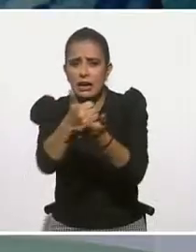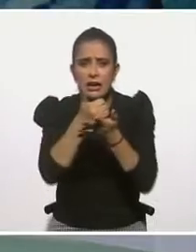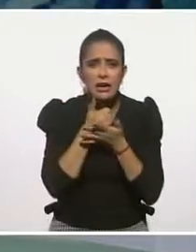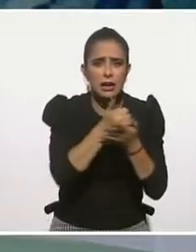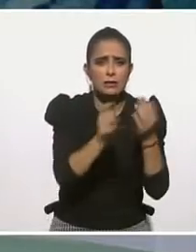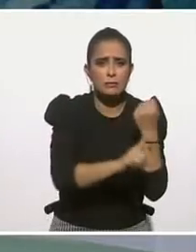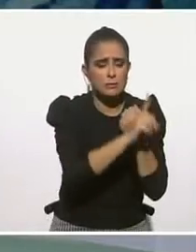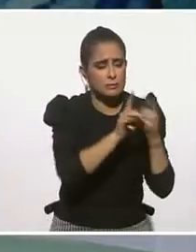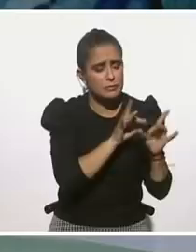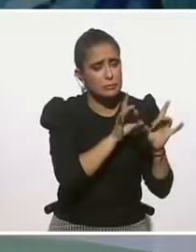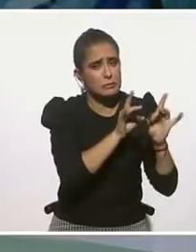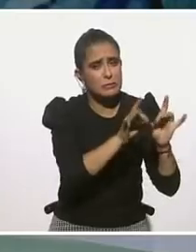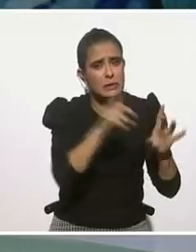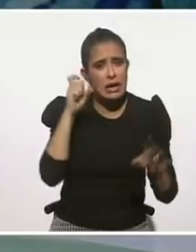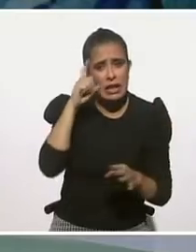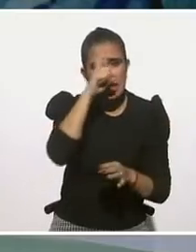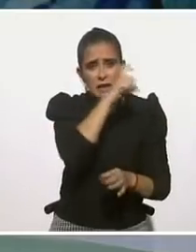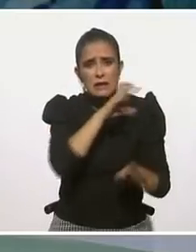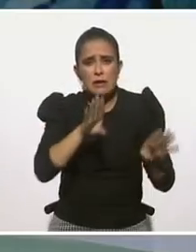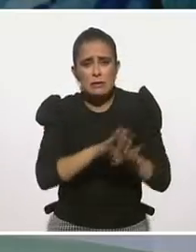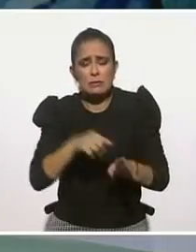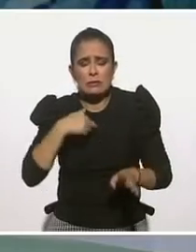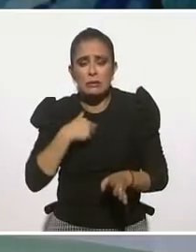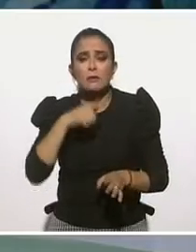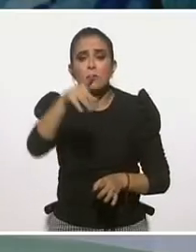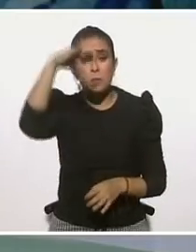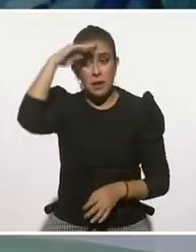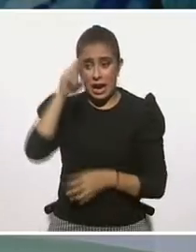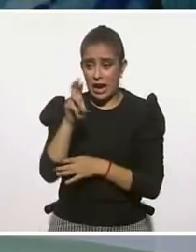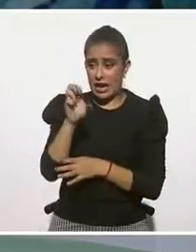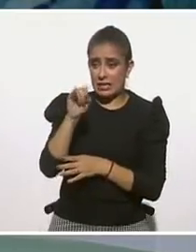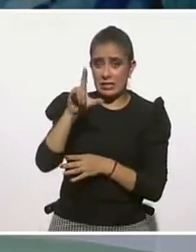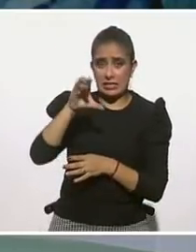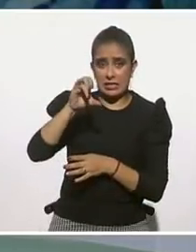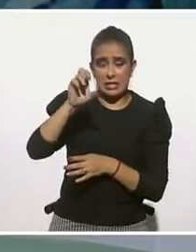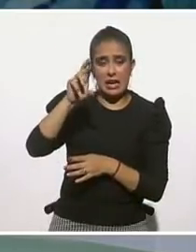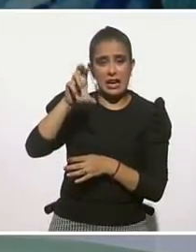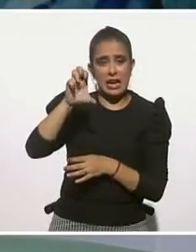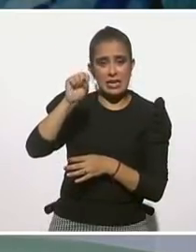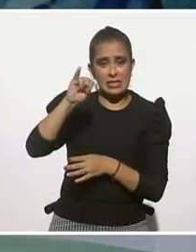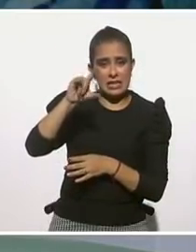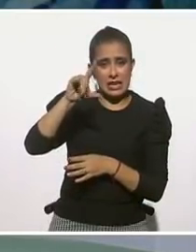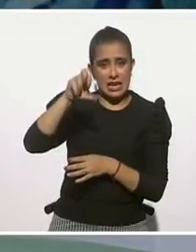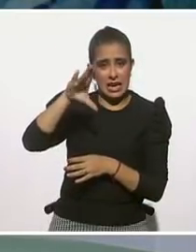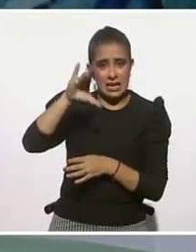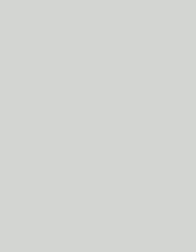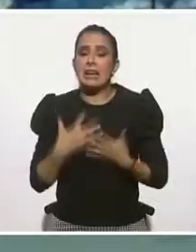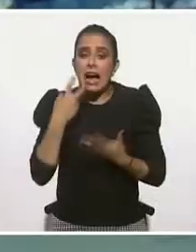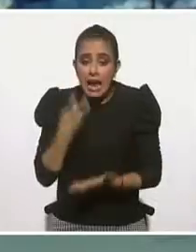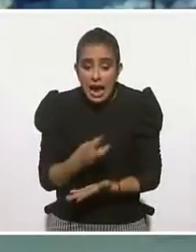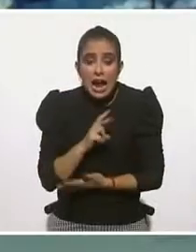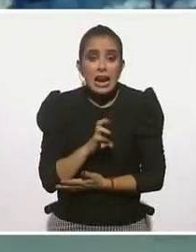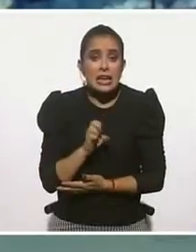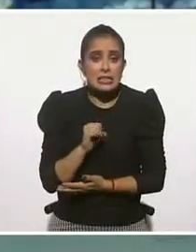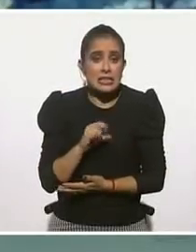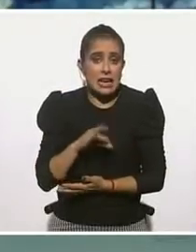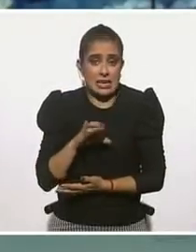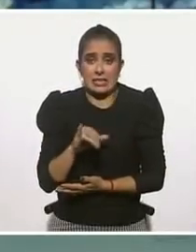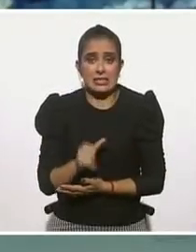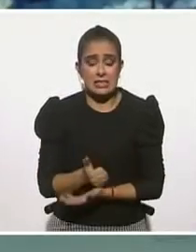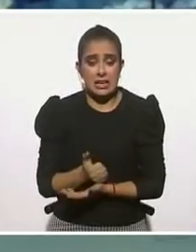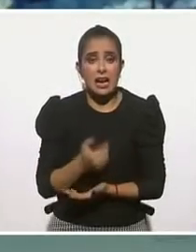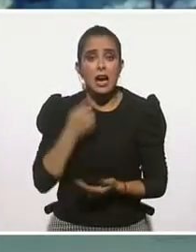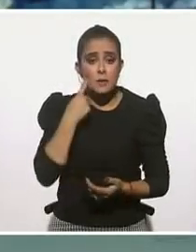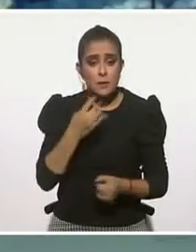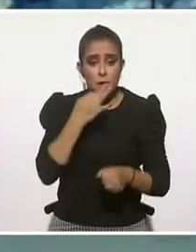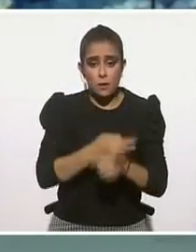Muchas personas consideran que la resiliencia es de superhéroes y no es de seres humanos. Somos sociedades que fuimos